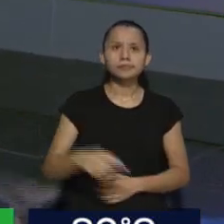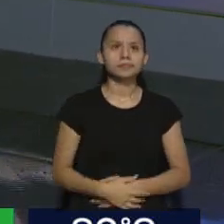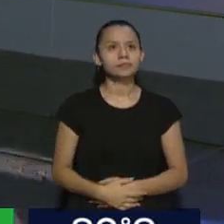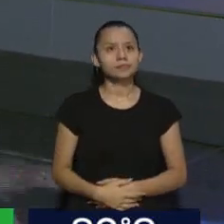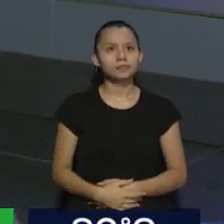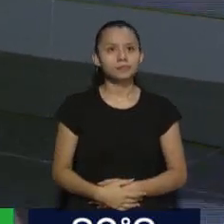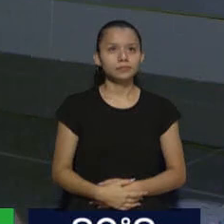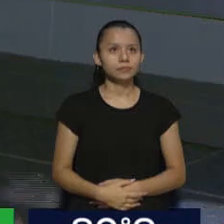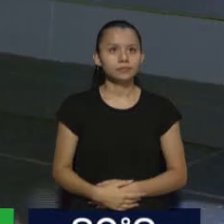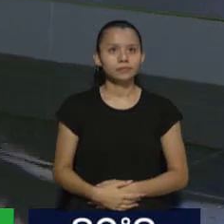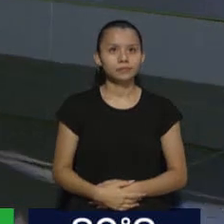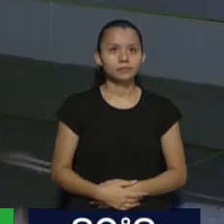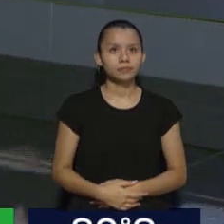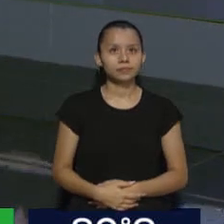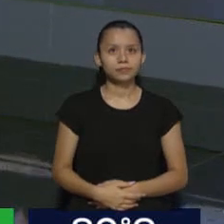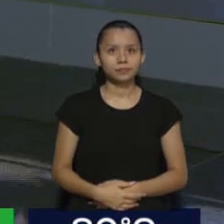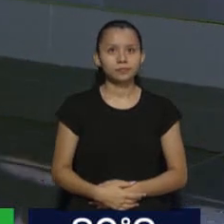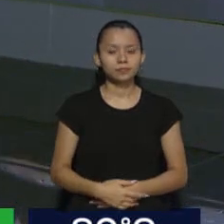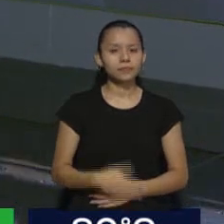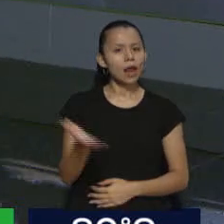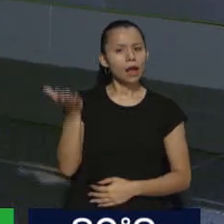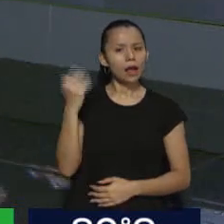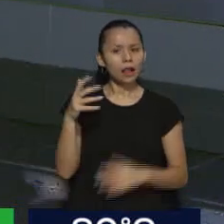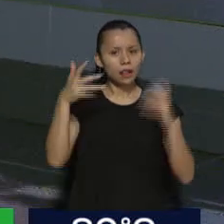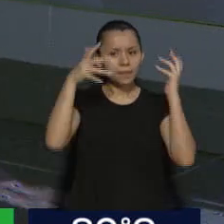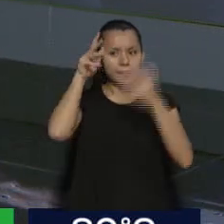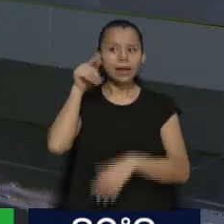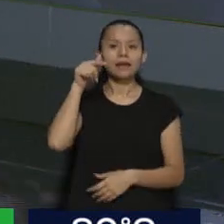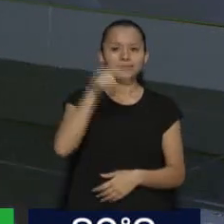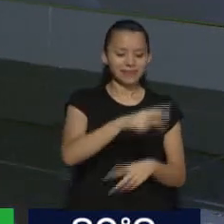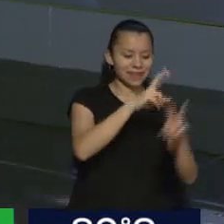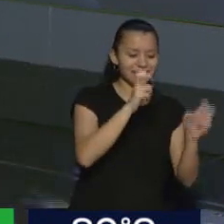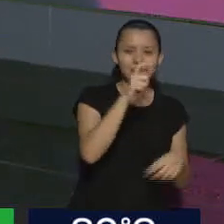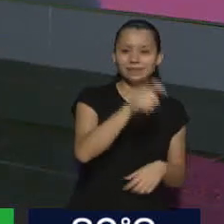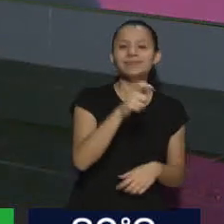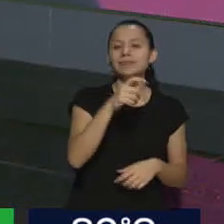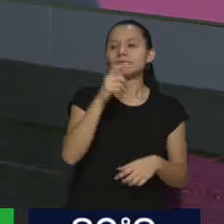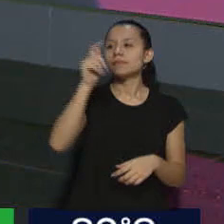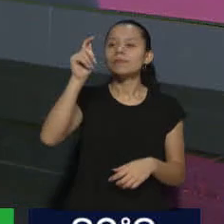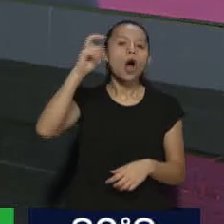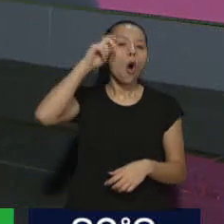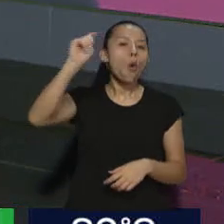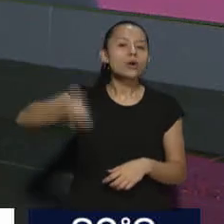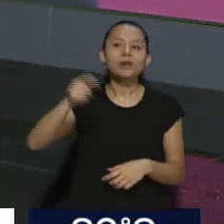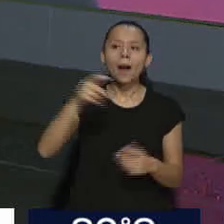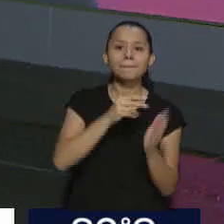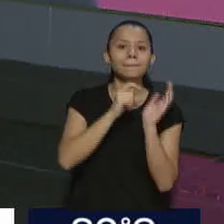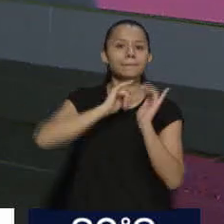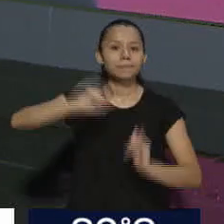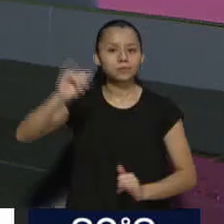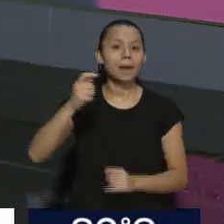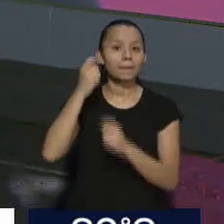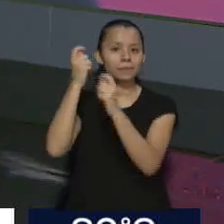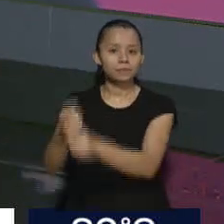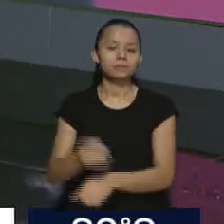la novel gestión de Javier Milei ante la Justicia Federal Argentina? Sí, tal cual. Sí, sí, es la primera novedad y tiene que ver con,